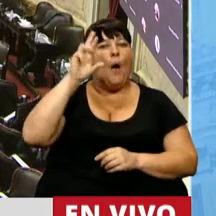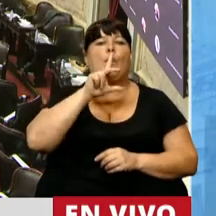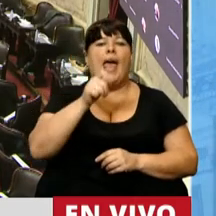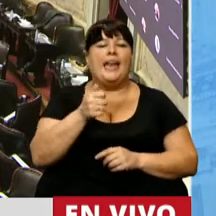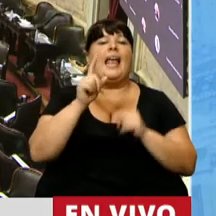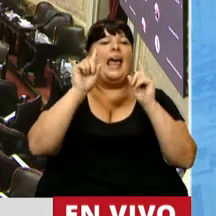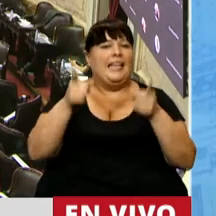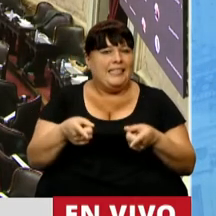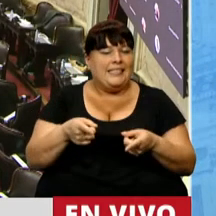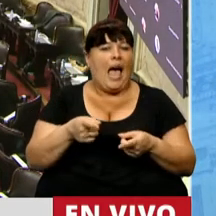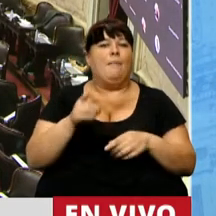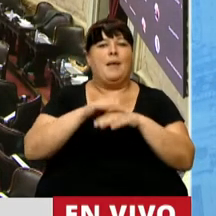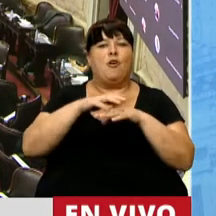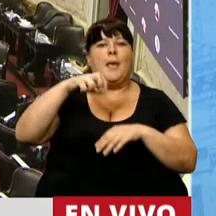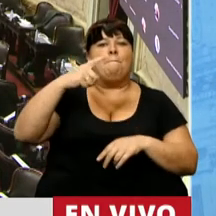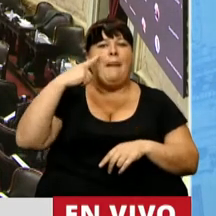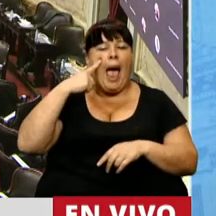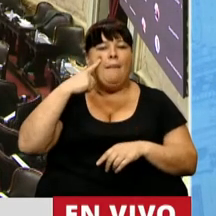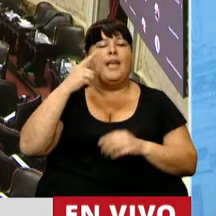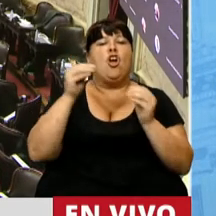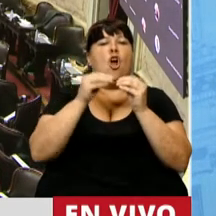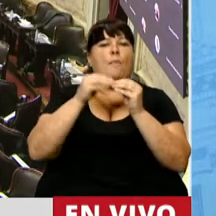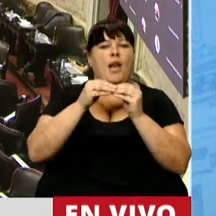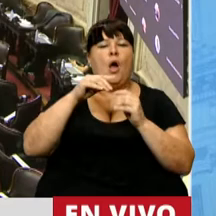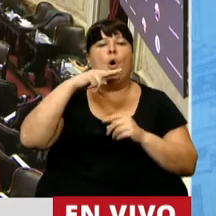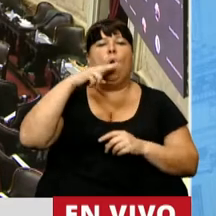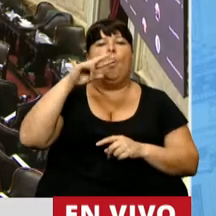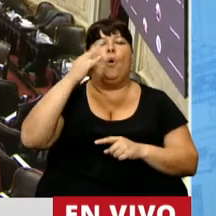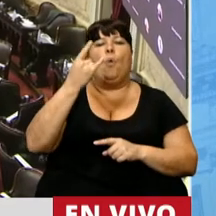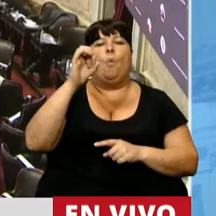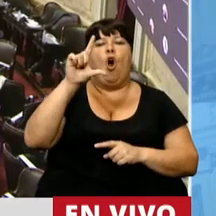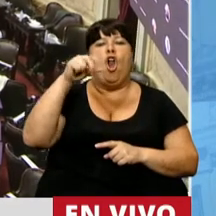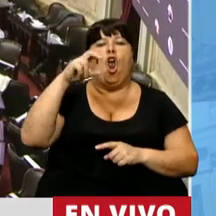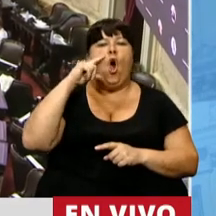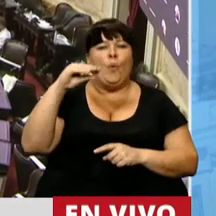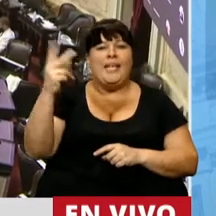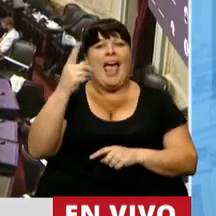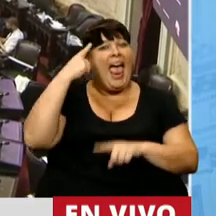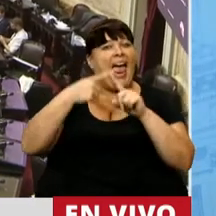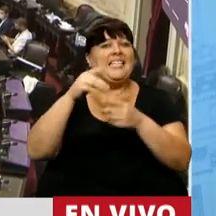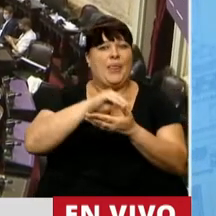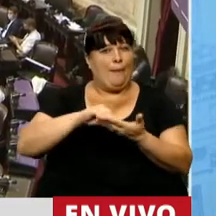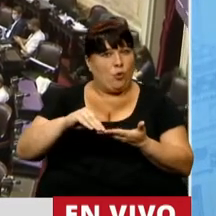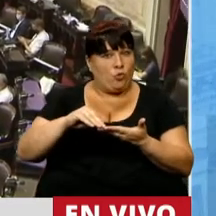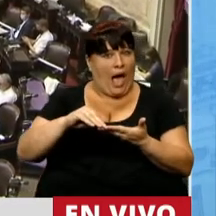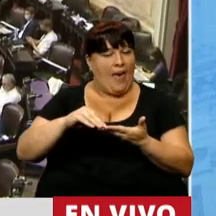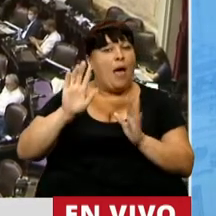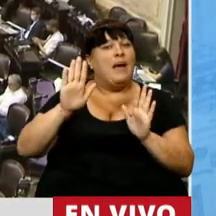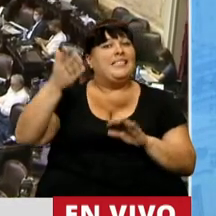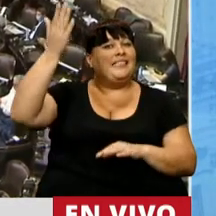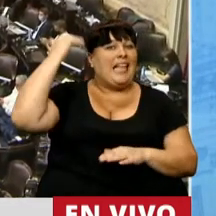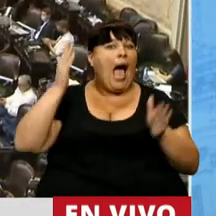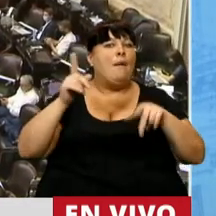pero que también está a cargo del PAMI y la compañera Llanor Novich fueron diputadas en aquel